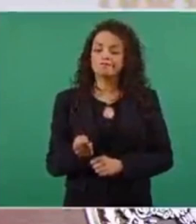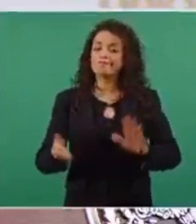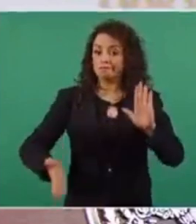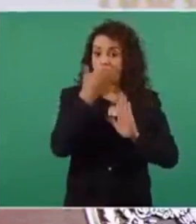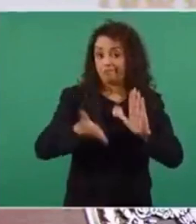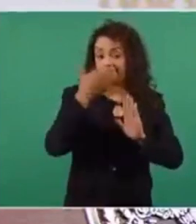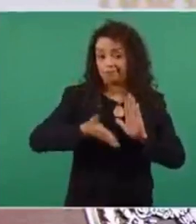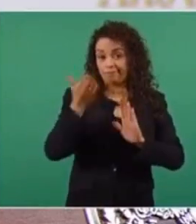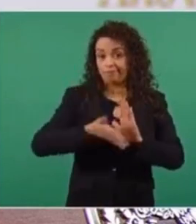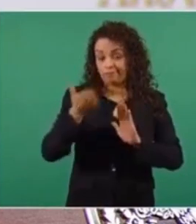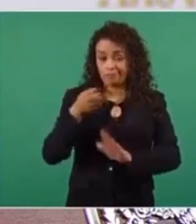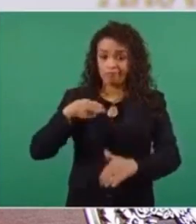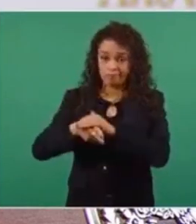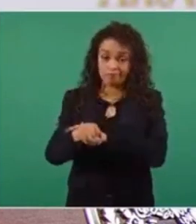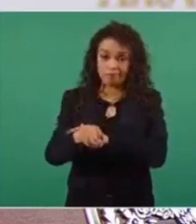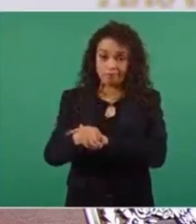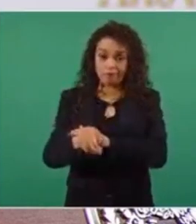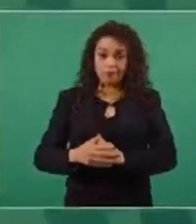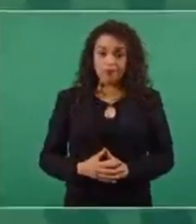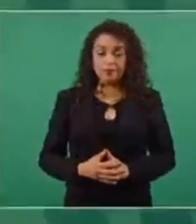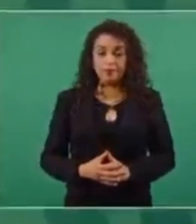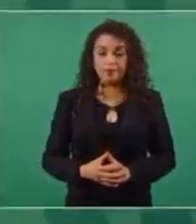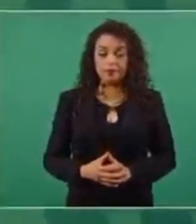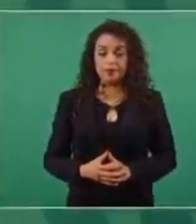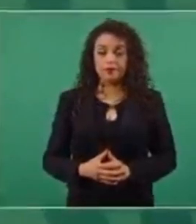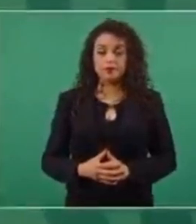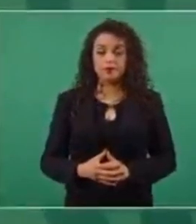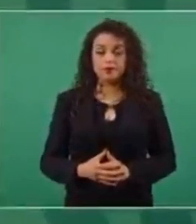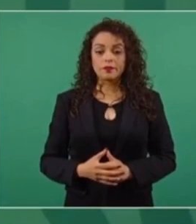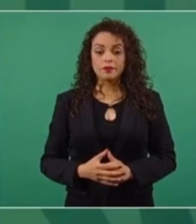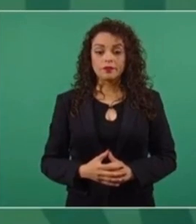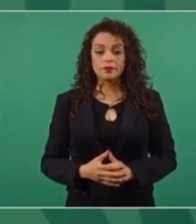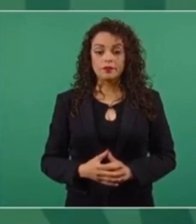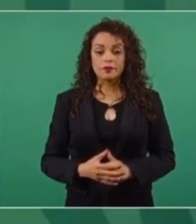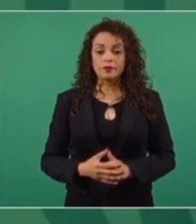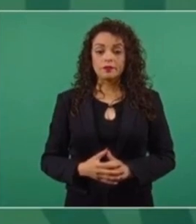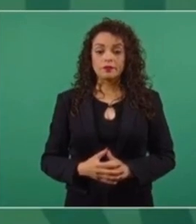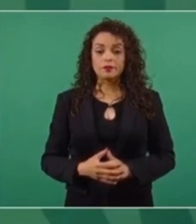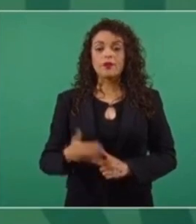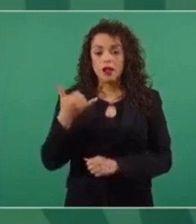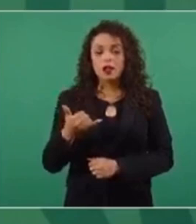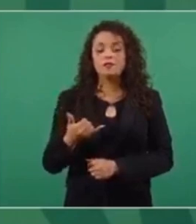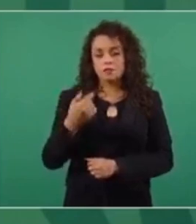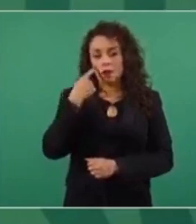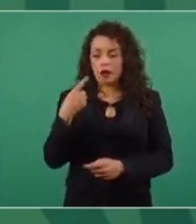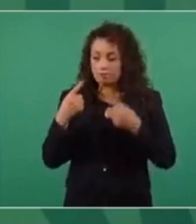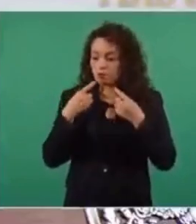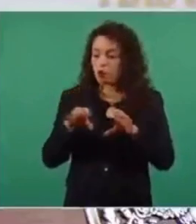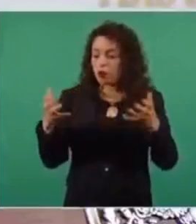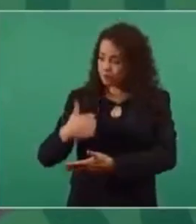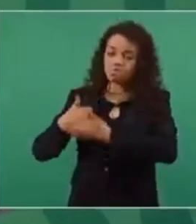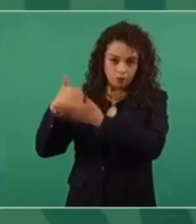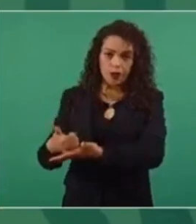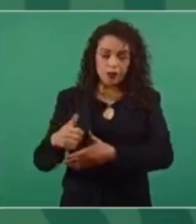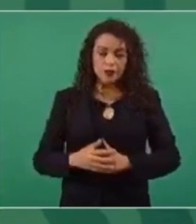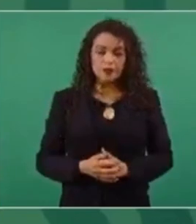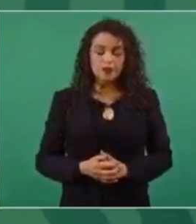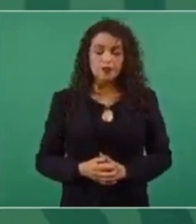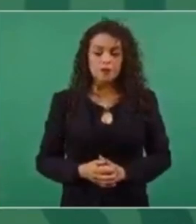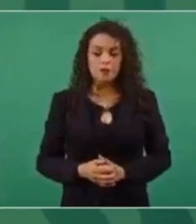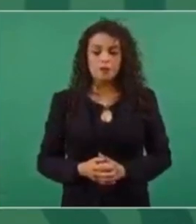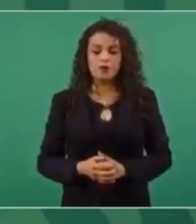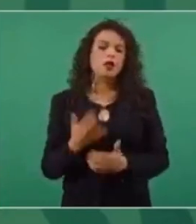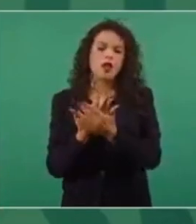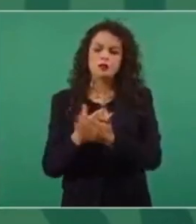de la línea y la rehabilitación que debe de hacerse. Y vamos a esperar